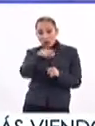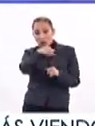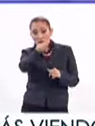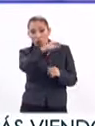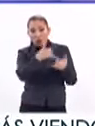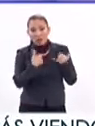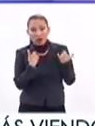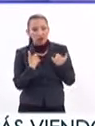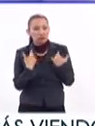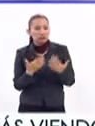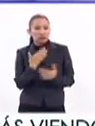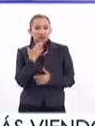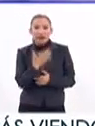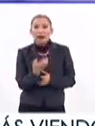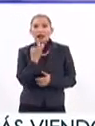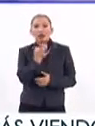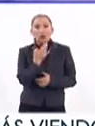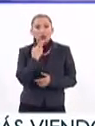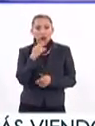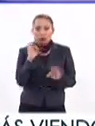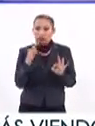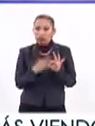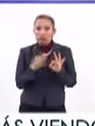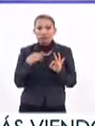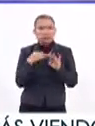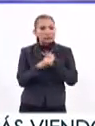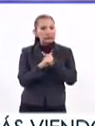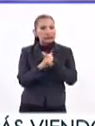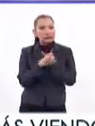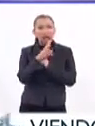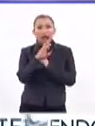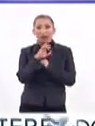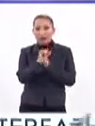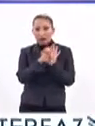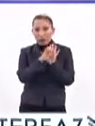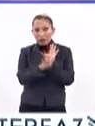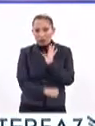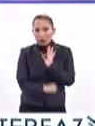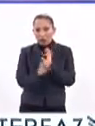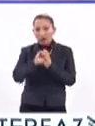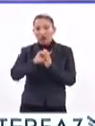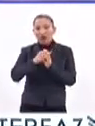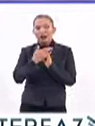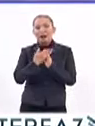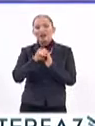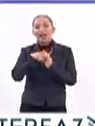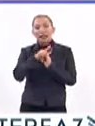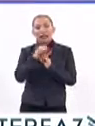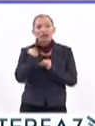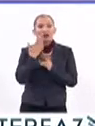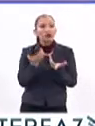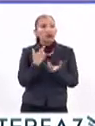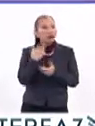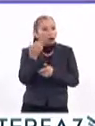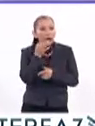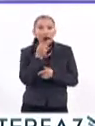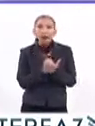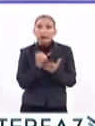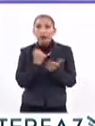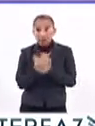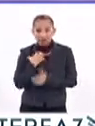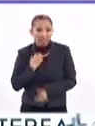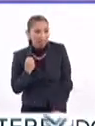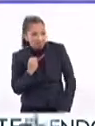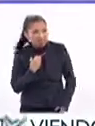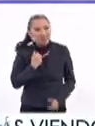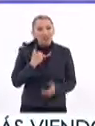adolescentes, pues... Y que va a ser un uso muy puntual en redes sociales, que es el ejemplo que ponía de Shakira, ¿no? Es decir, de repente te tienes que enterar a fuerza, ¿no? Y qué